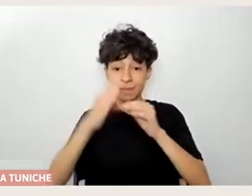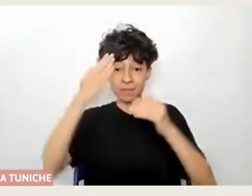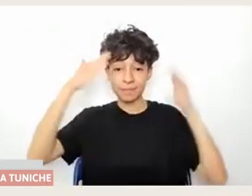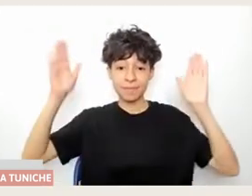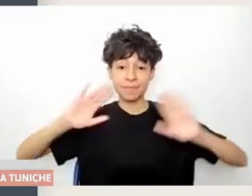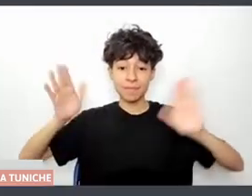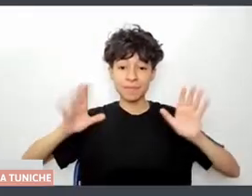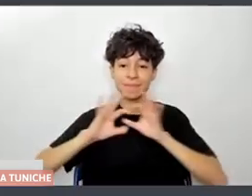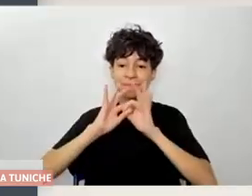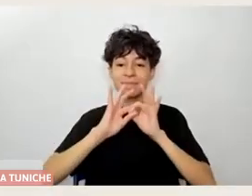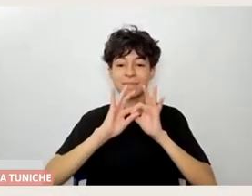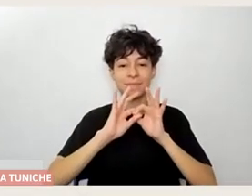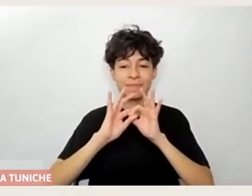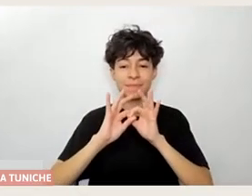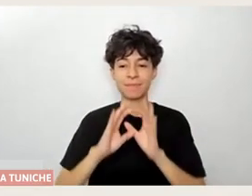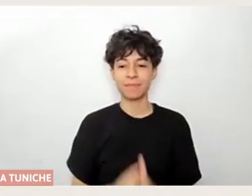abrazo gracias